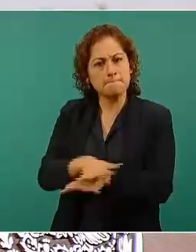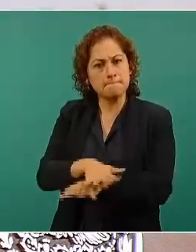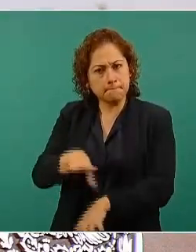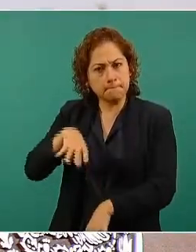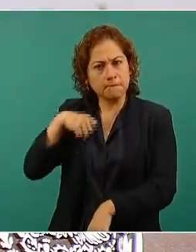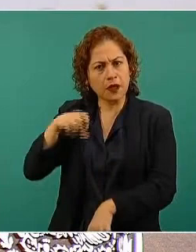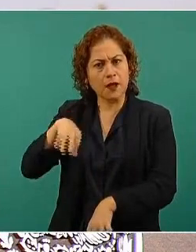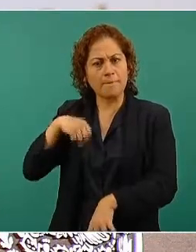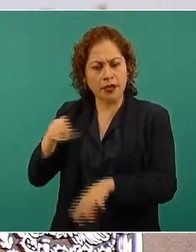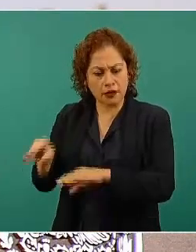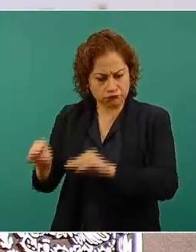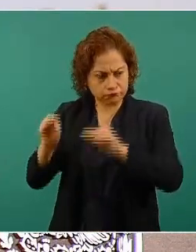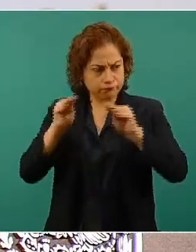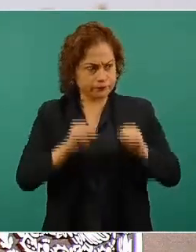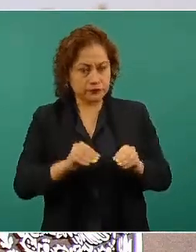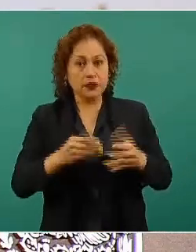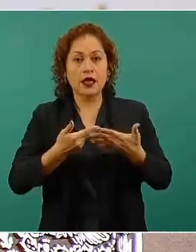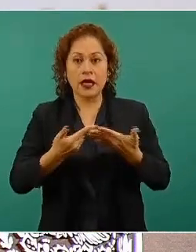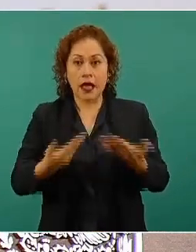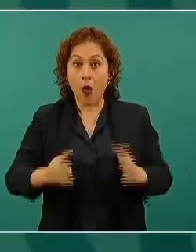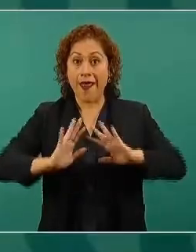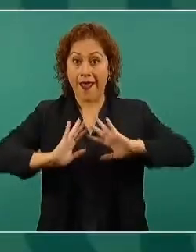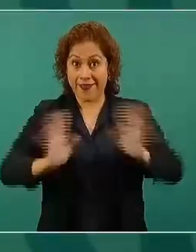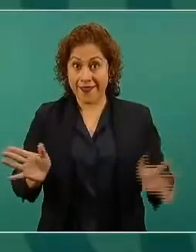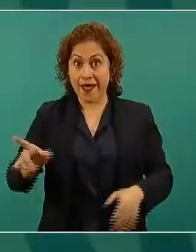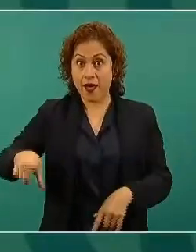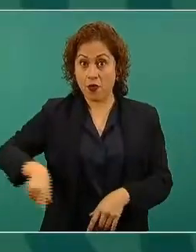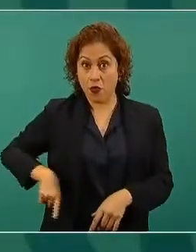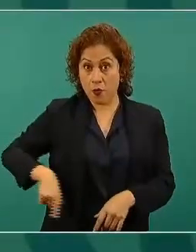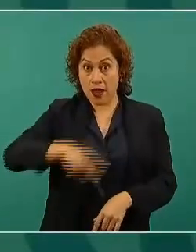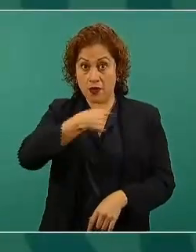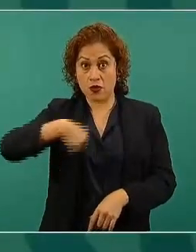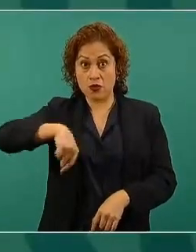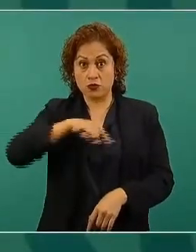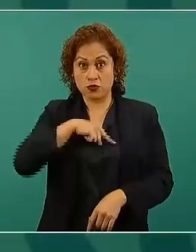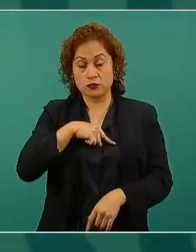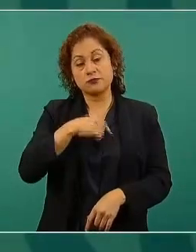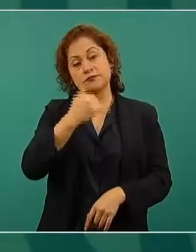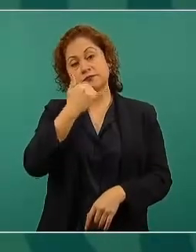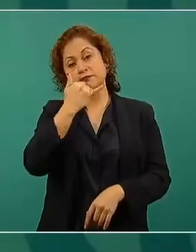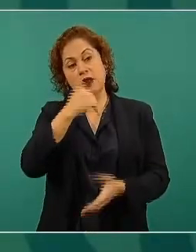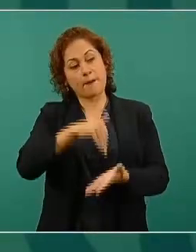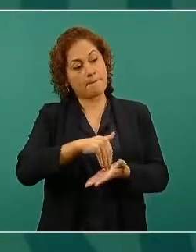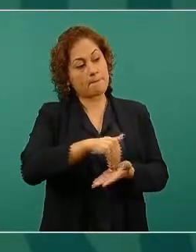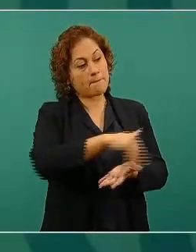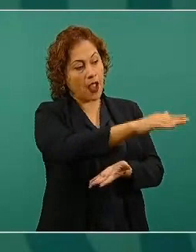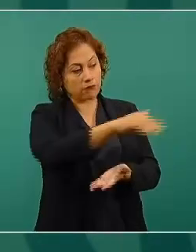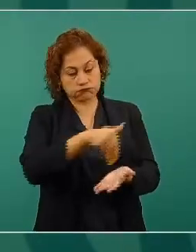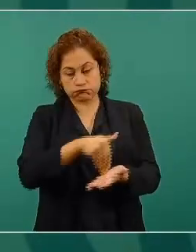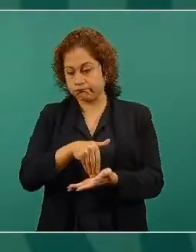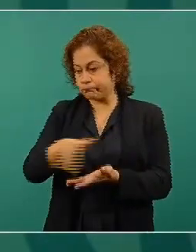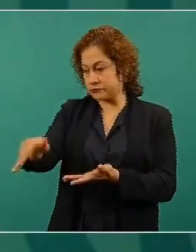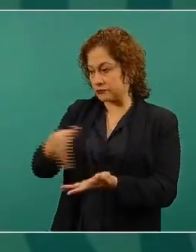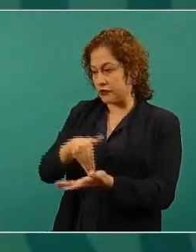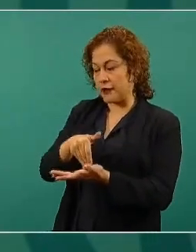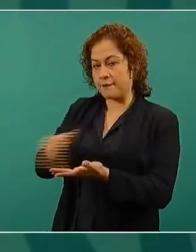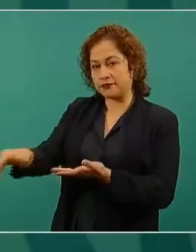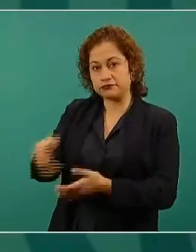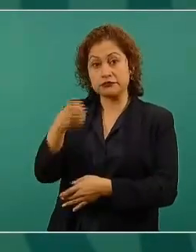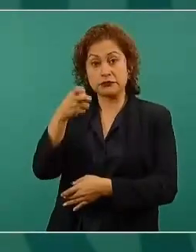el cáncer que destruye a nuestro país.